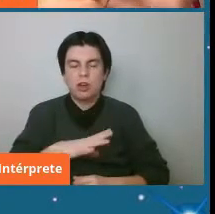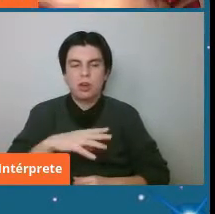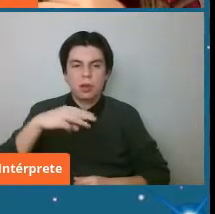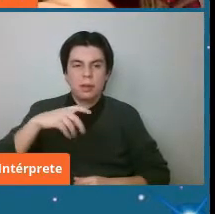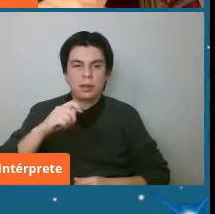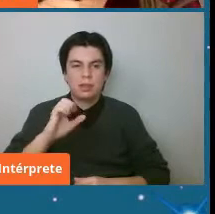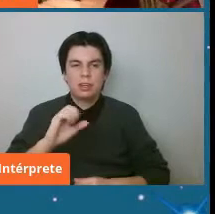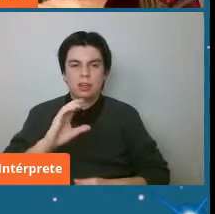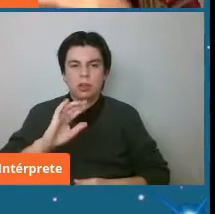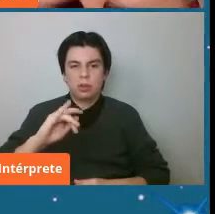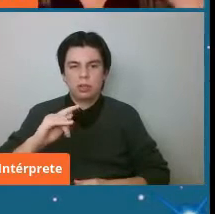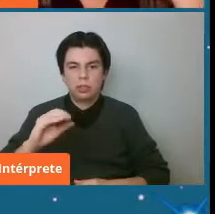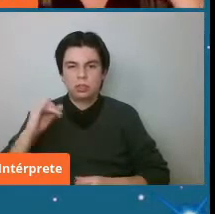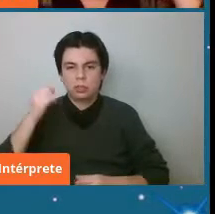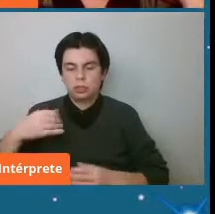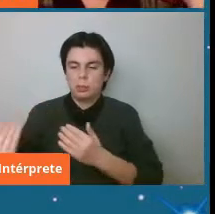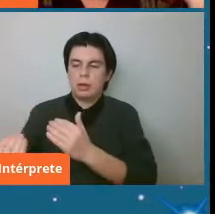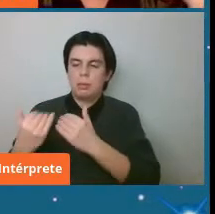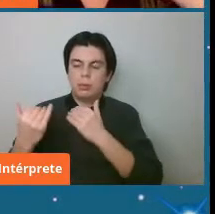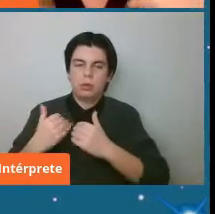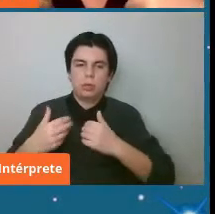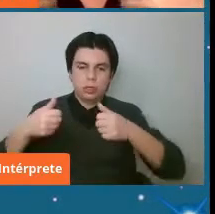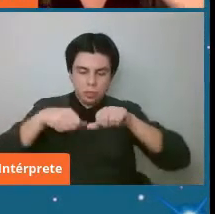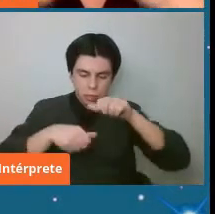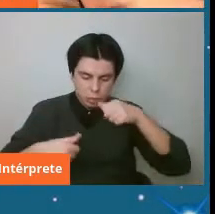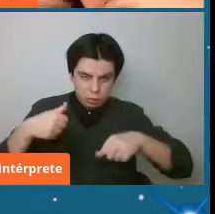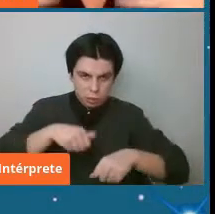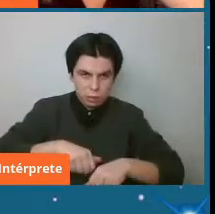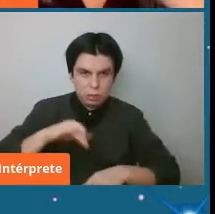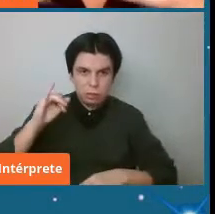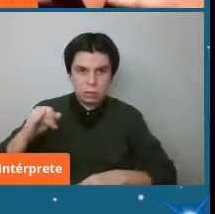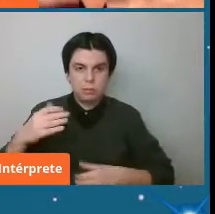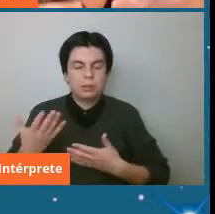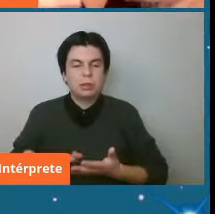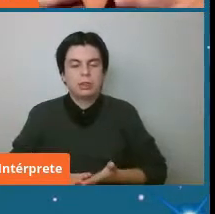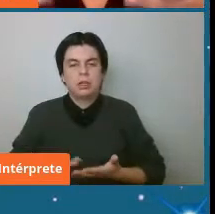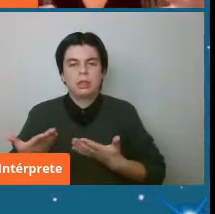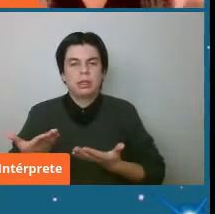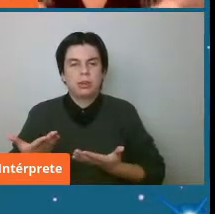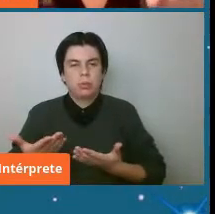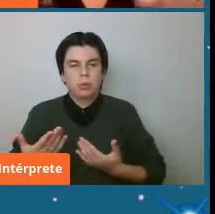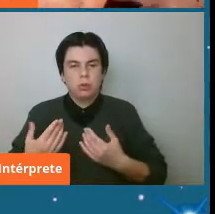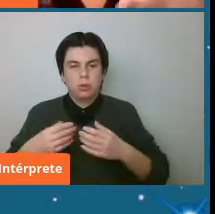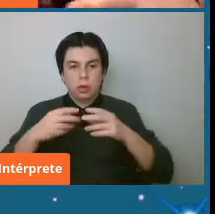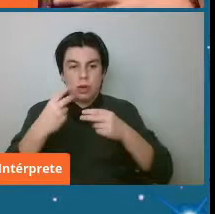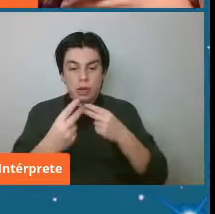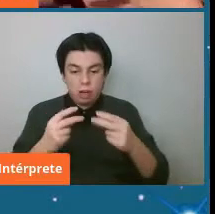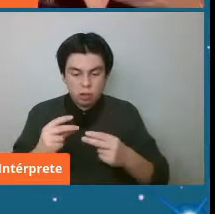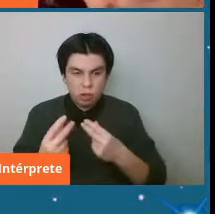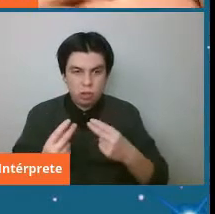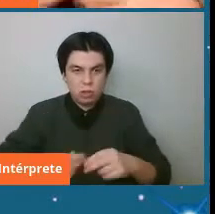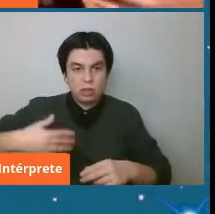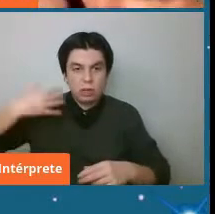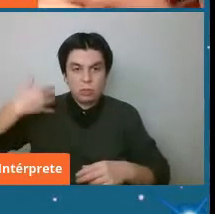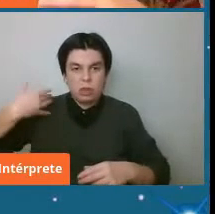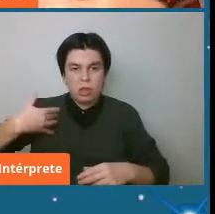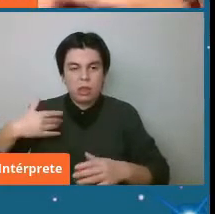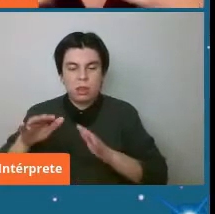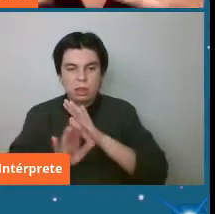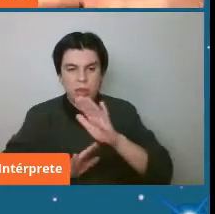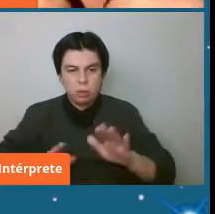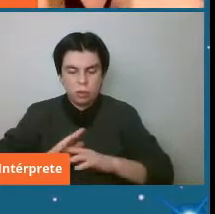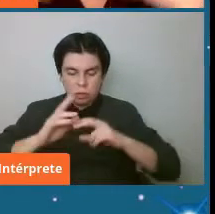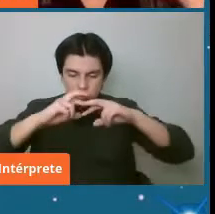siempre han colaborado con la ciencia o sea que siempre han tenido esa visión de que estas rocas son muy importantes de preservar y de